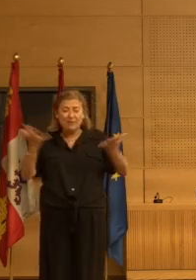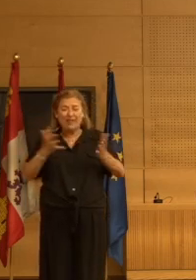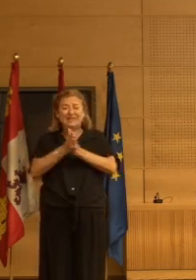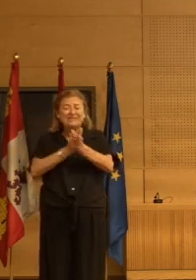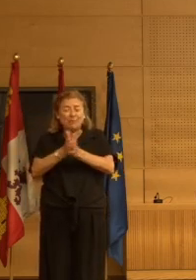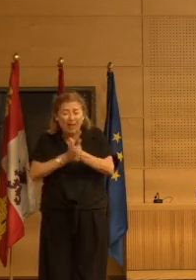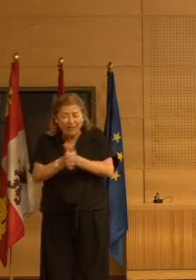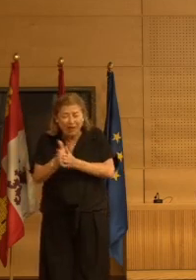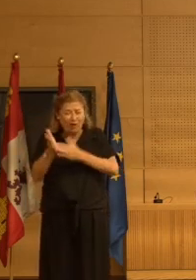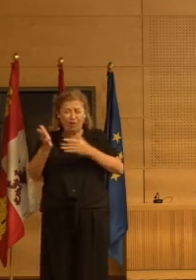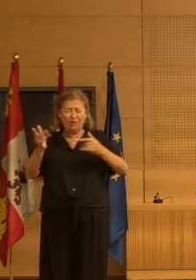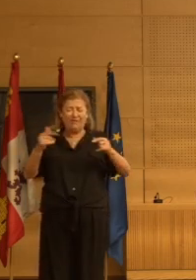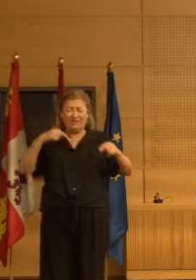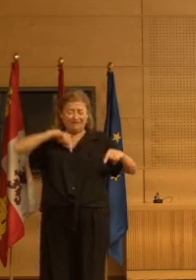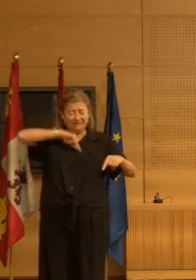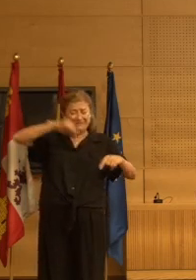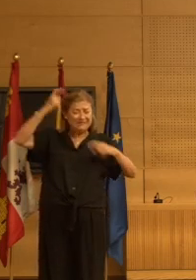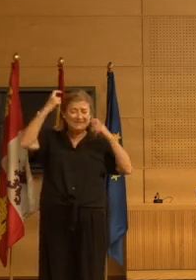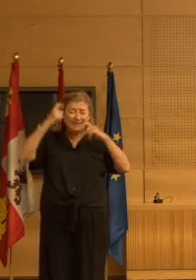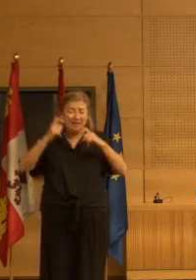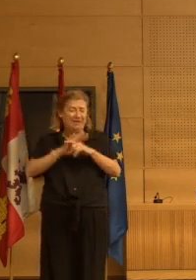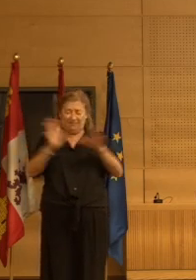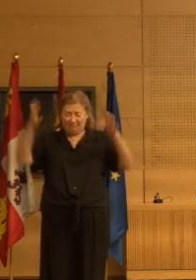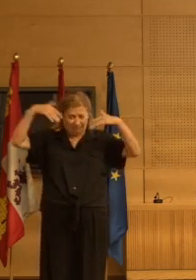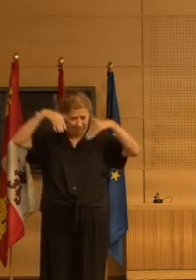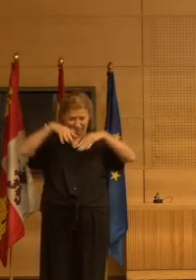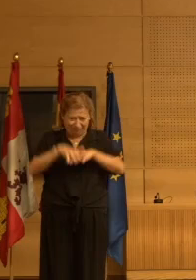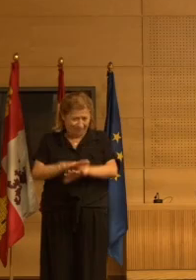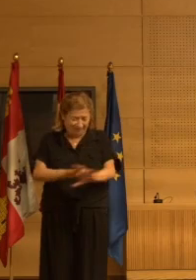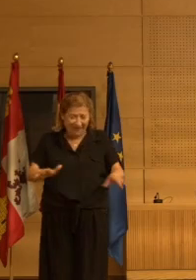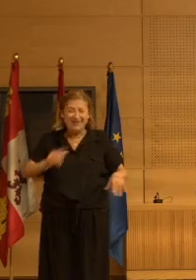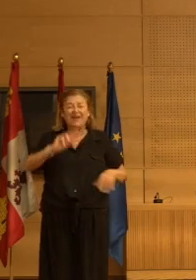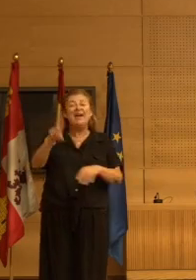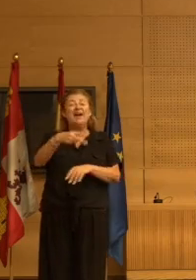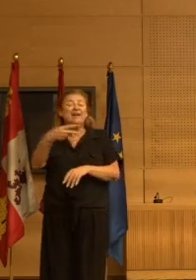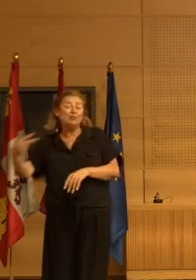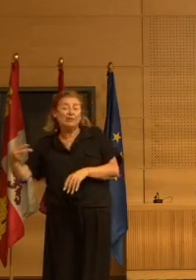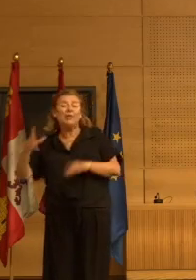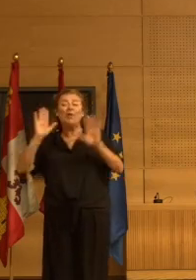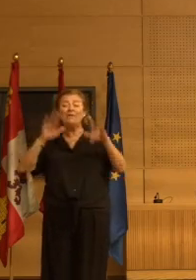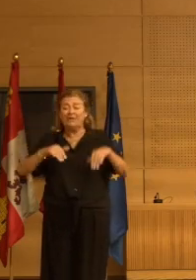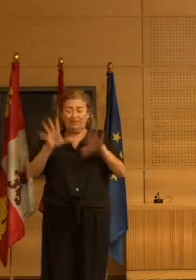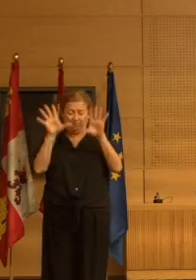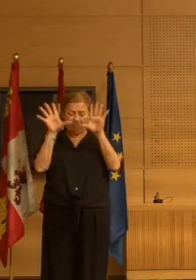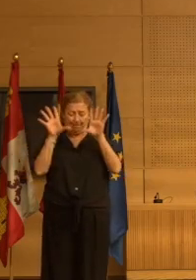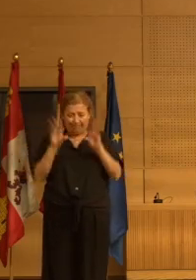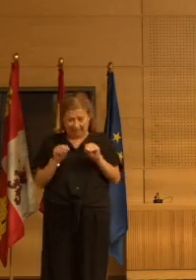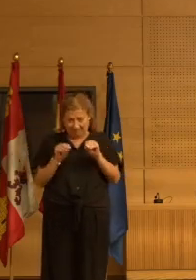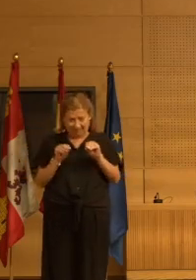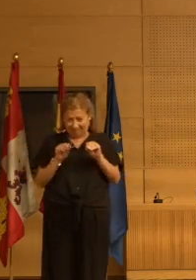estimulación del sistema gabaérgico inhibidor, resultado apagón.